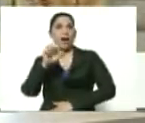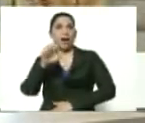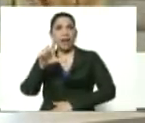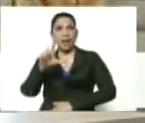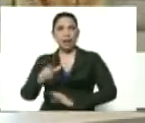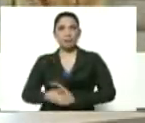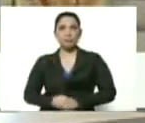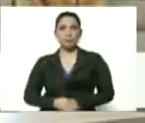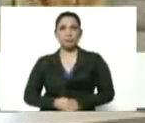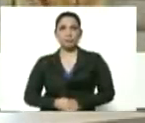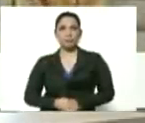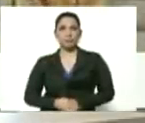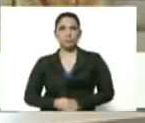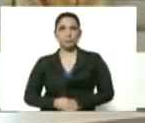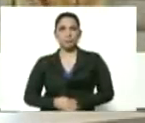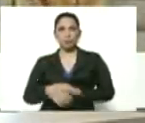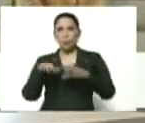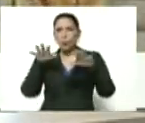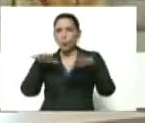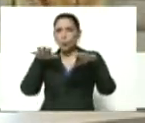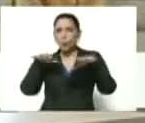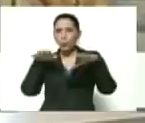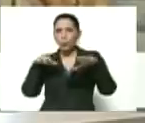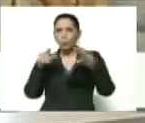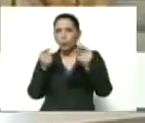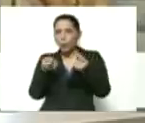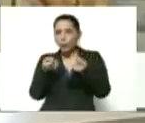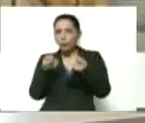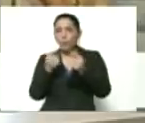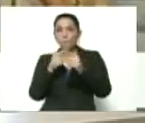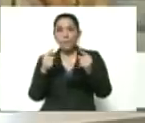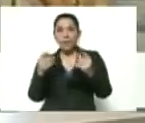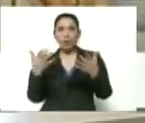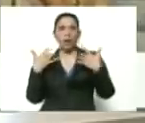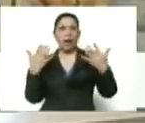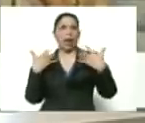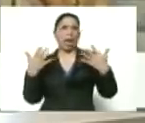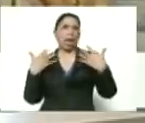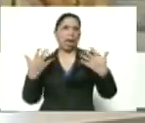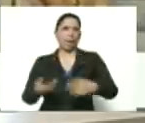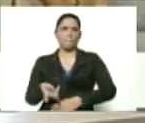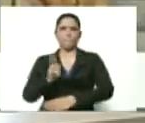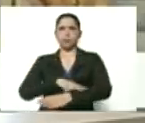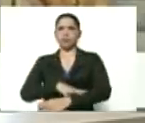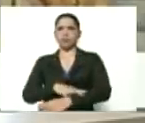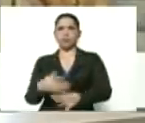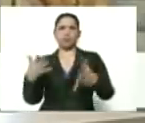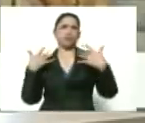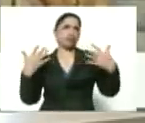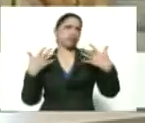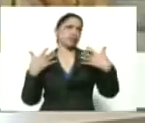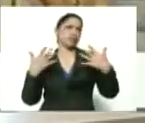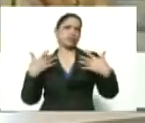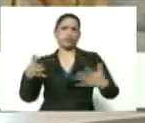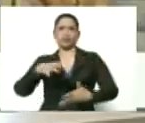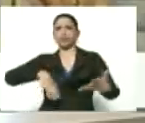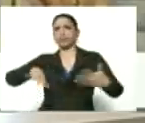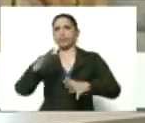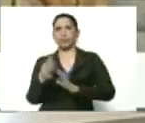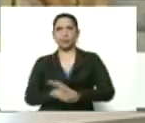que cayó una agüita en portuguesa, pero que el calor se alborotó, que el calor está alborotado.